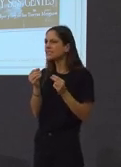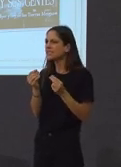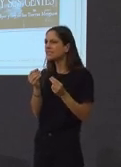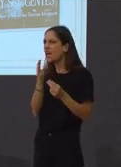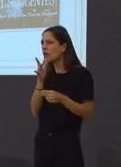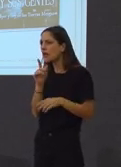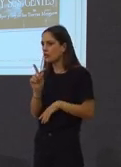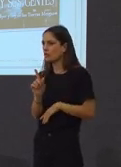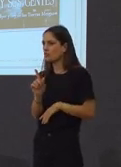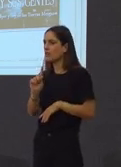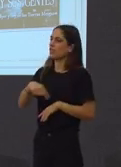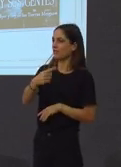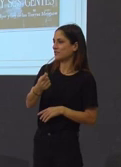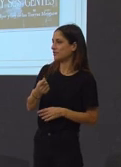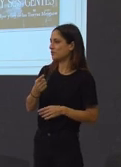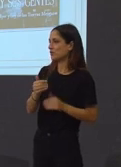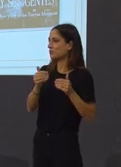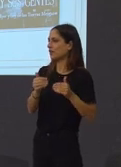así somos.